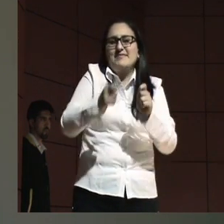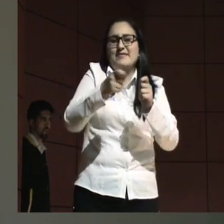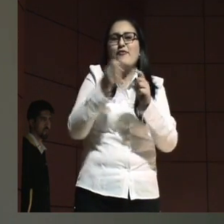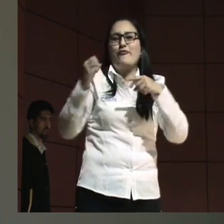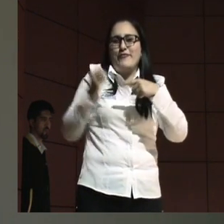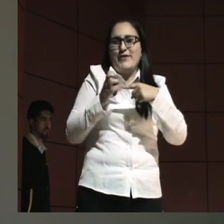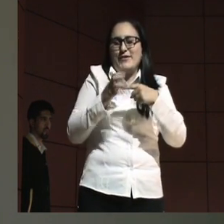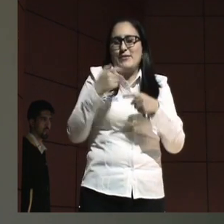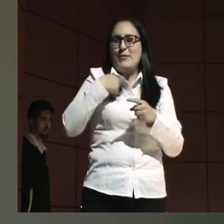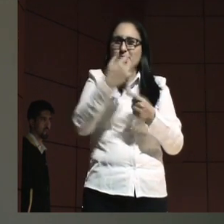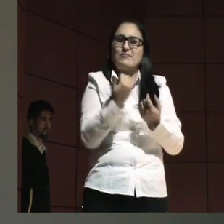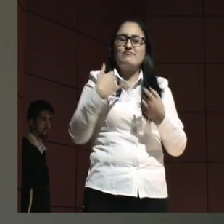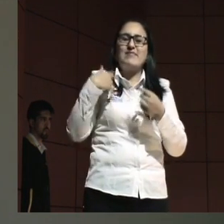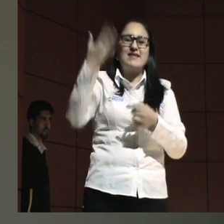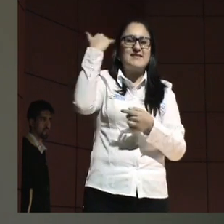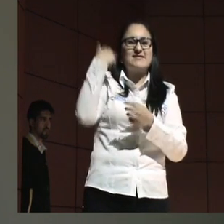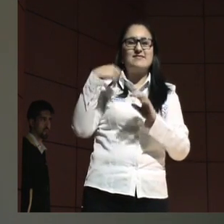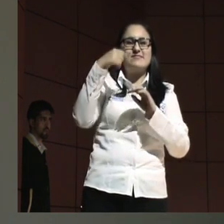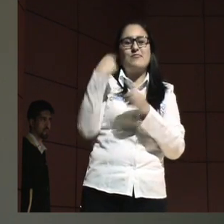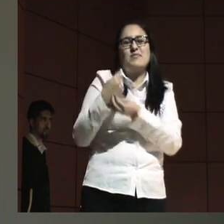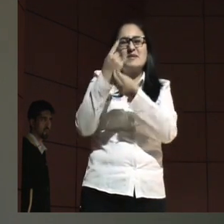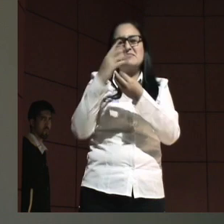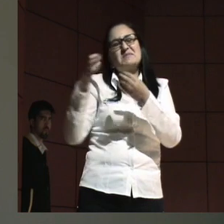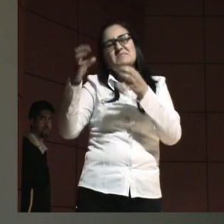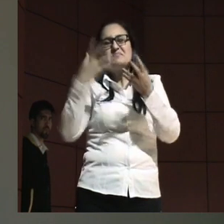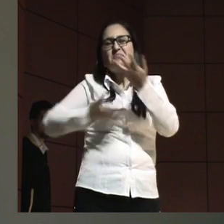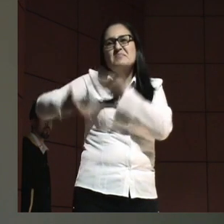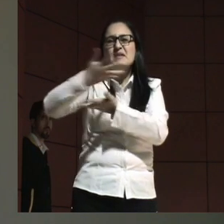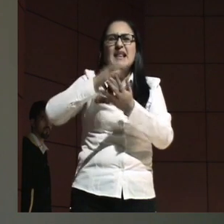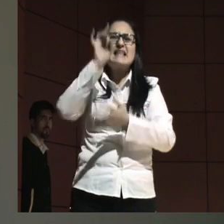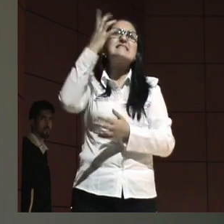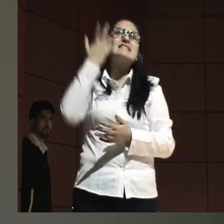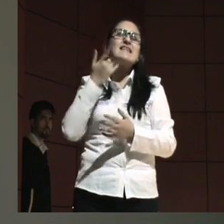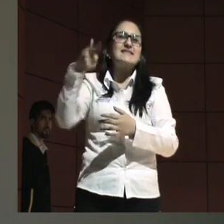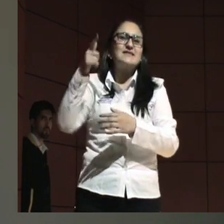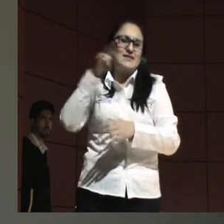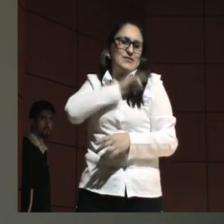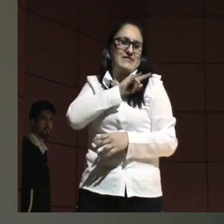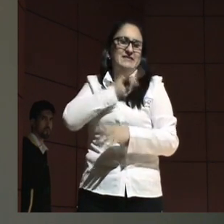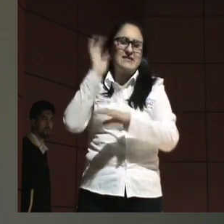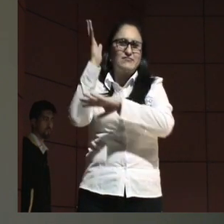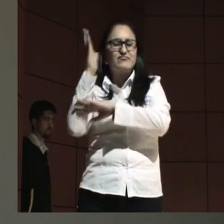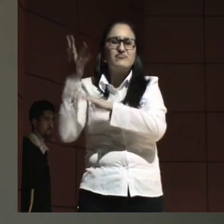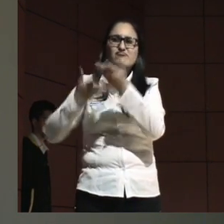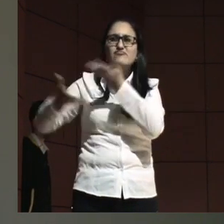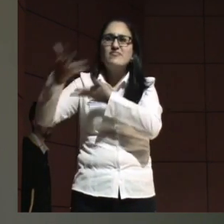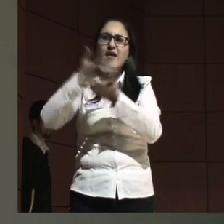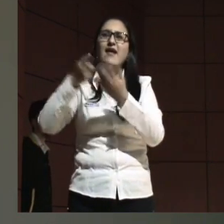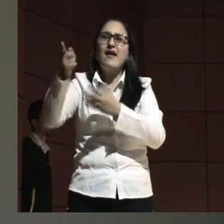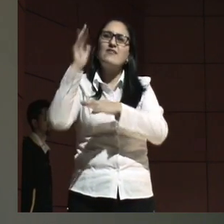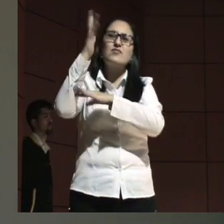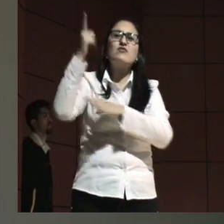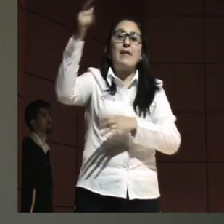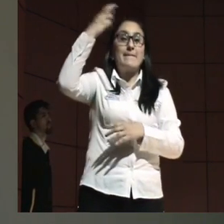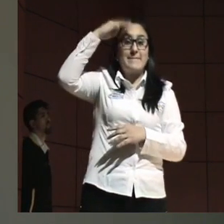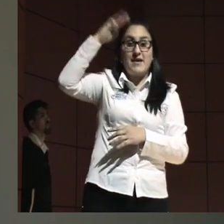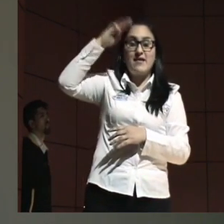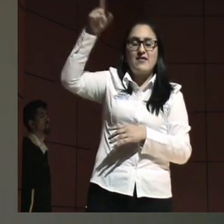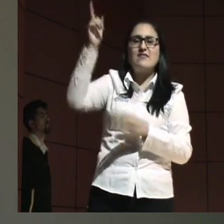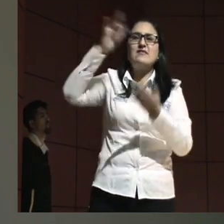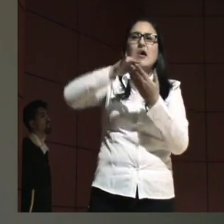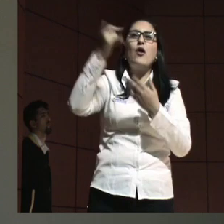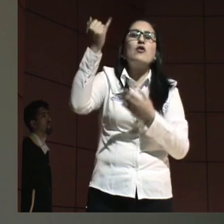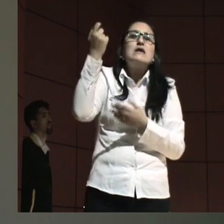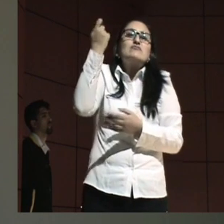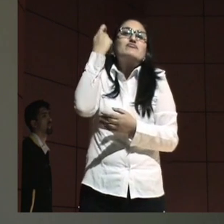foro, en un encuentro de política criminal, que se llevó a cabo hace 15 días en la universidad, había ponentes de México, en donde hasta ahora están